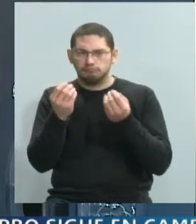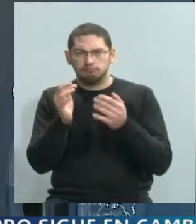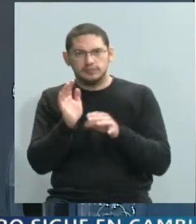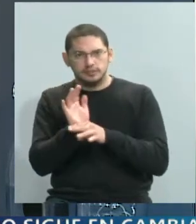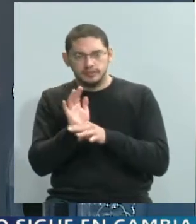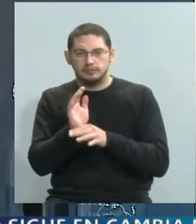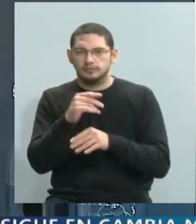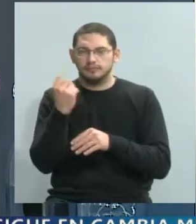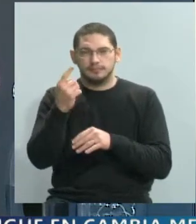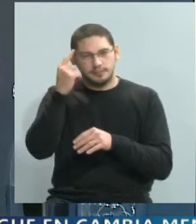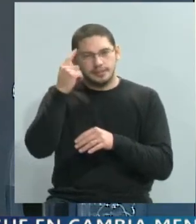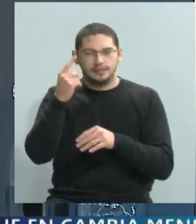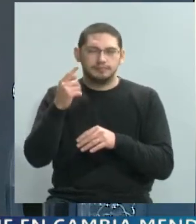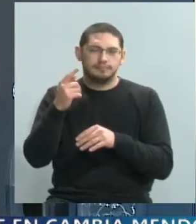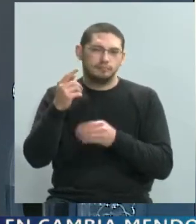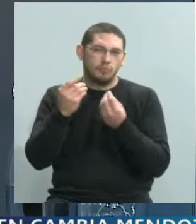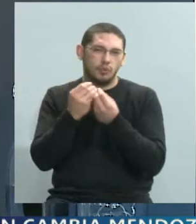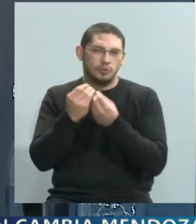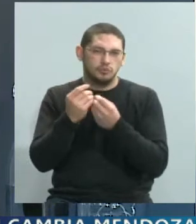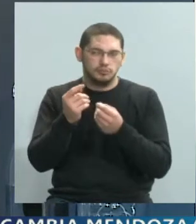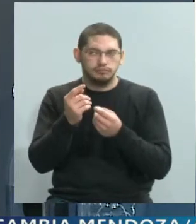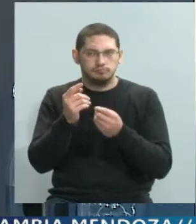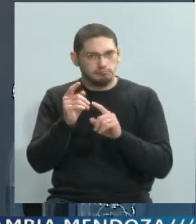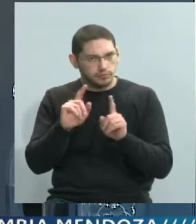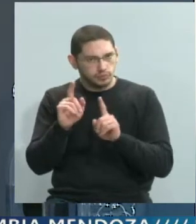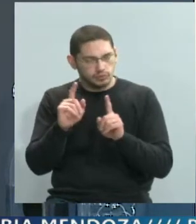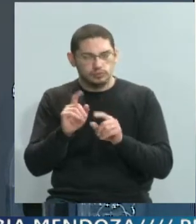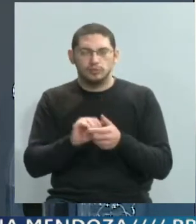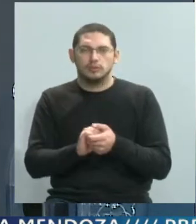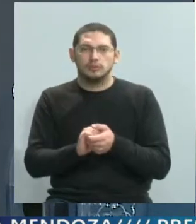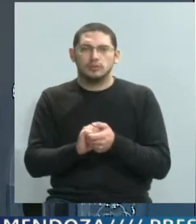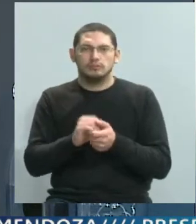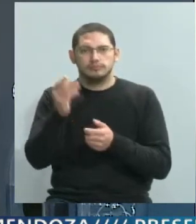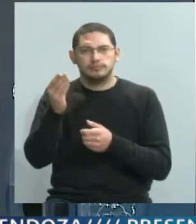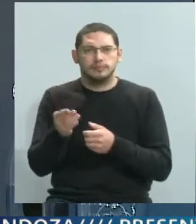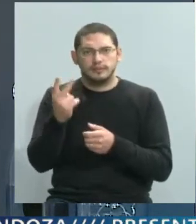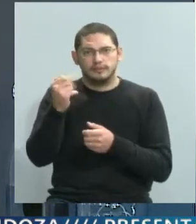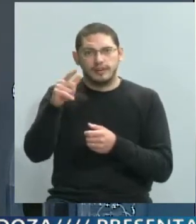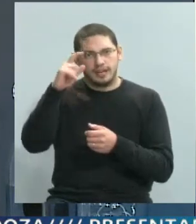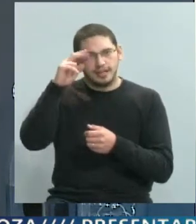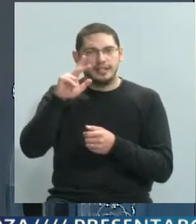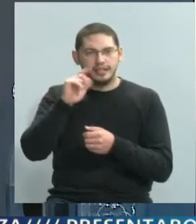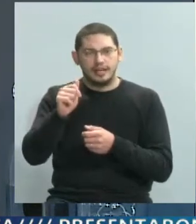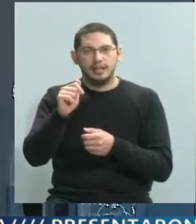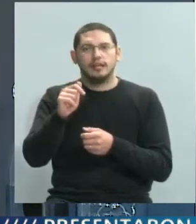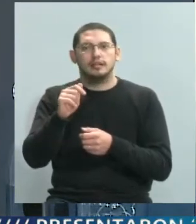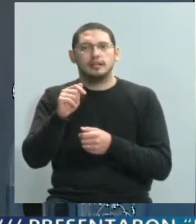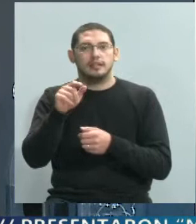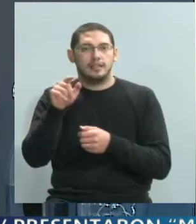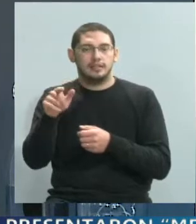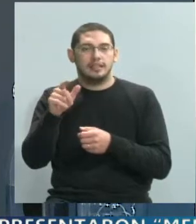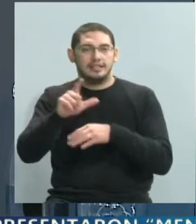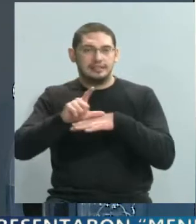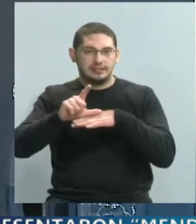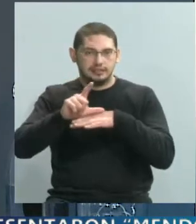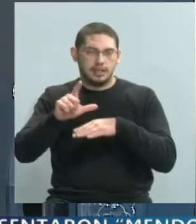supone que es más común de lo que entiende, vamos a hablar con Valeria Carrillo, que es psicóloga, licenciada en